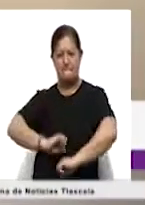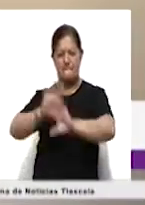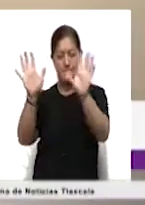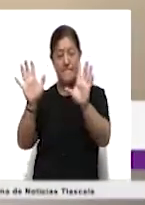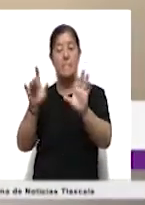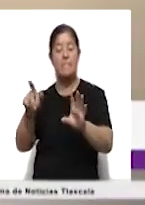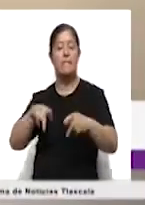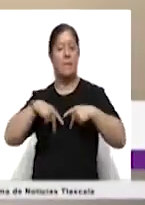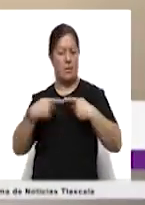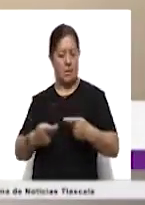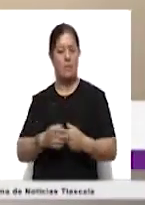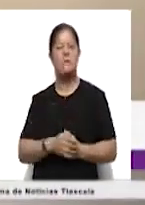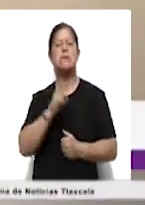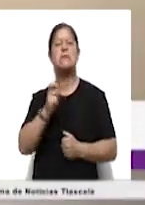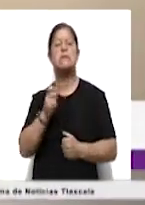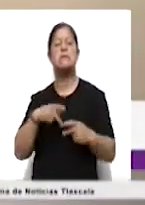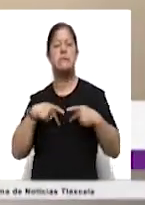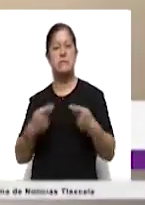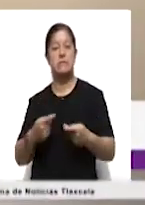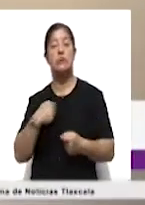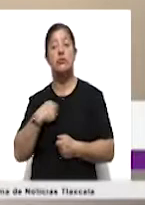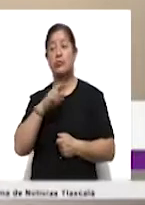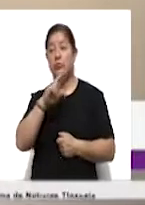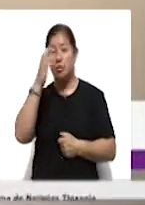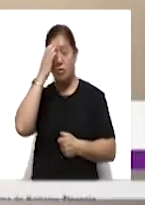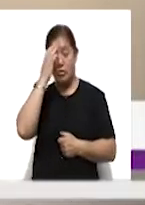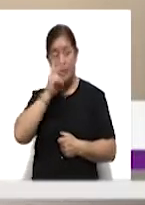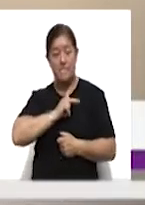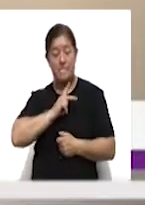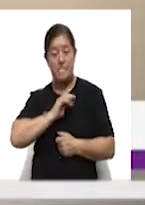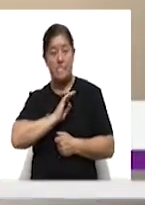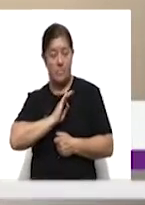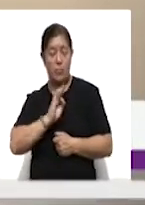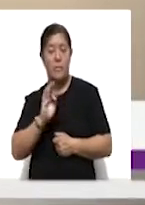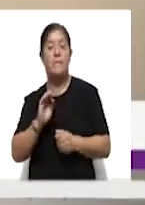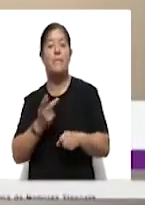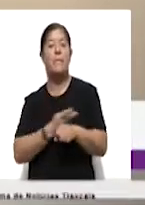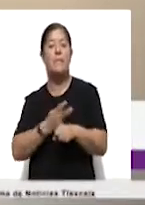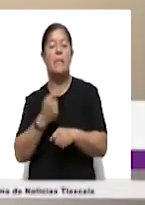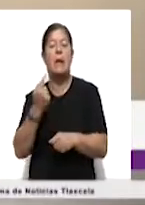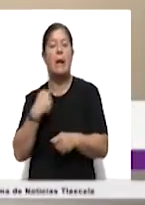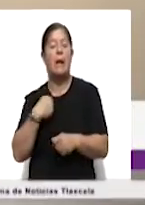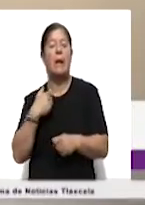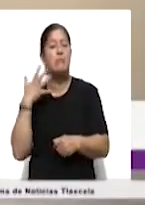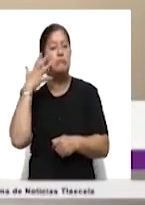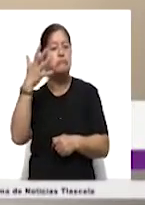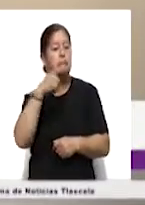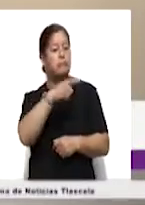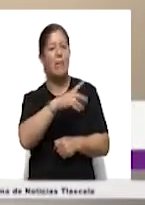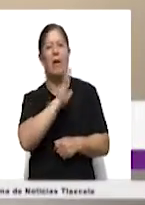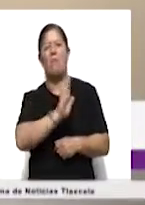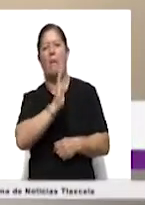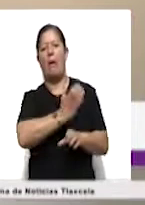tiene que ver con reconocer qué me puede suceder a mí con ese trato hacia la otra persona, dejarlo de ver como si fuera un objeto y no una